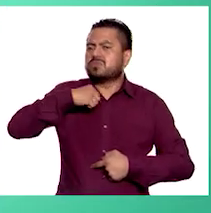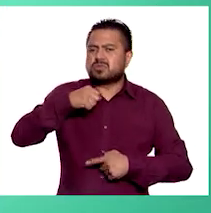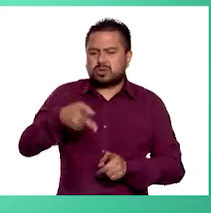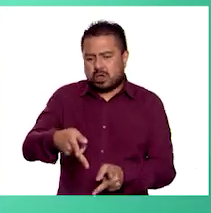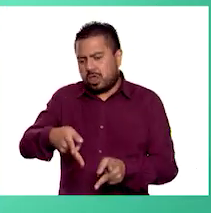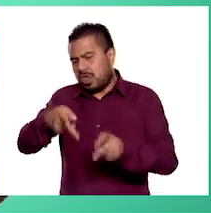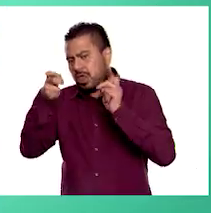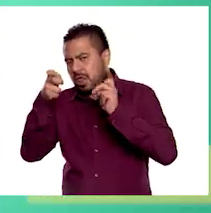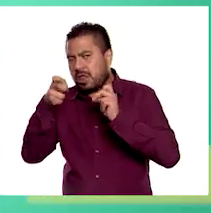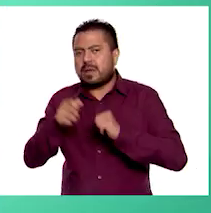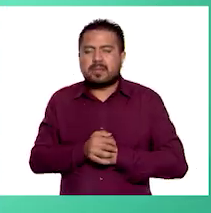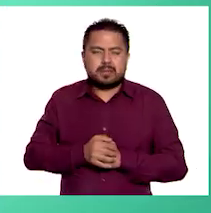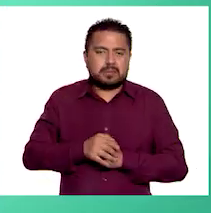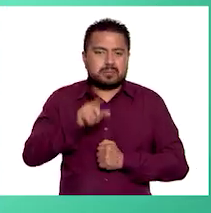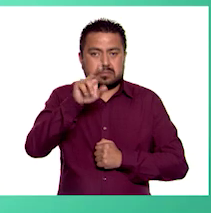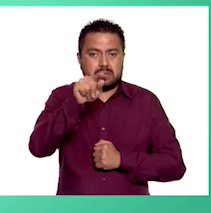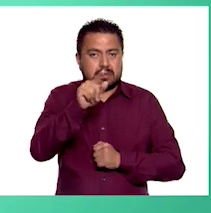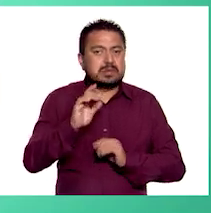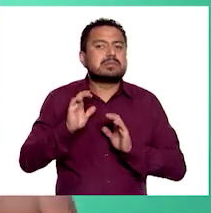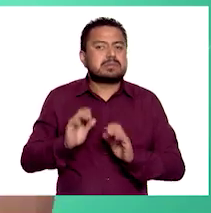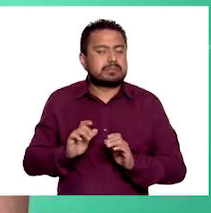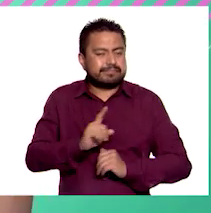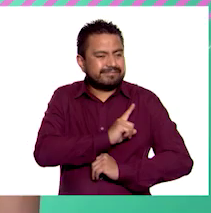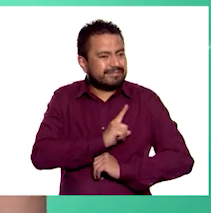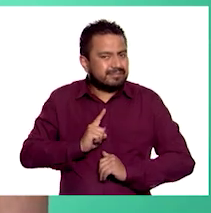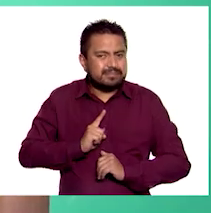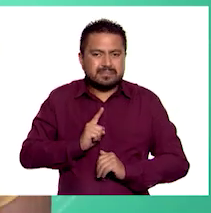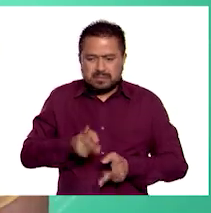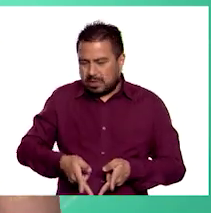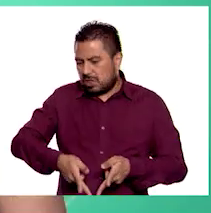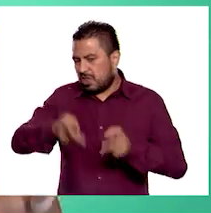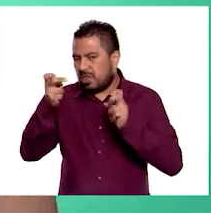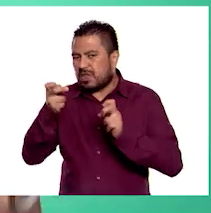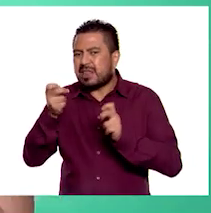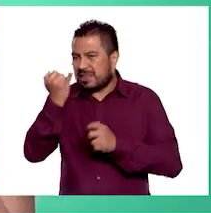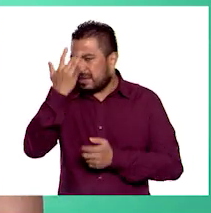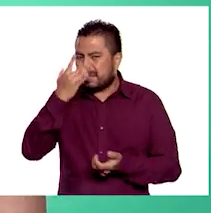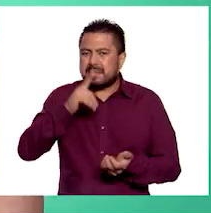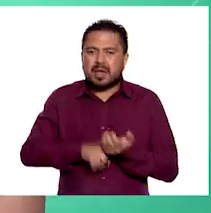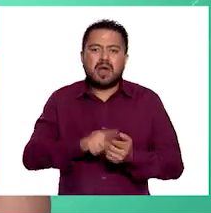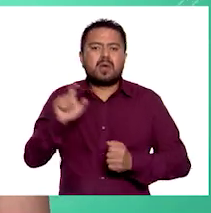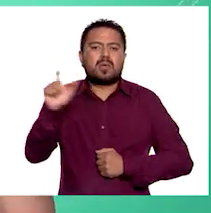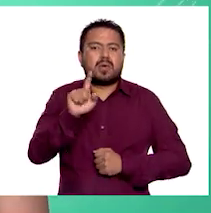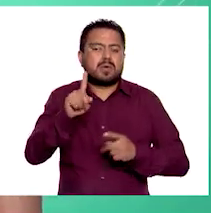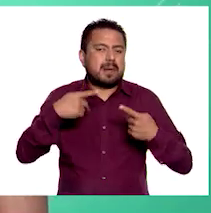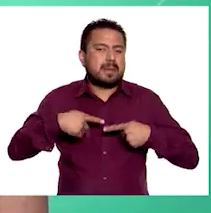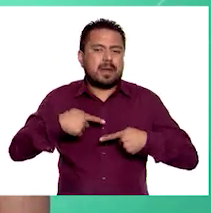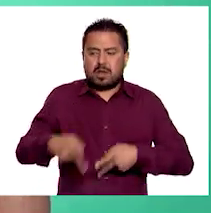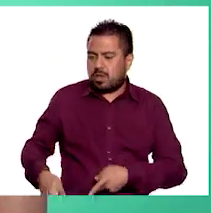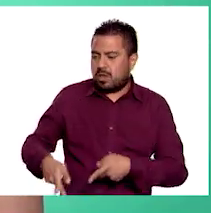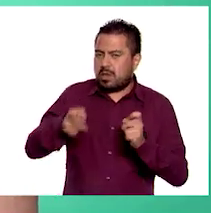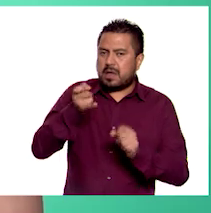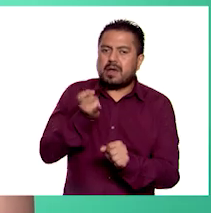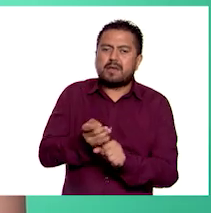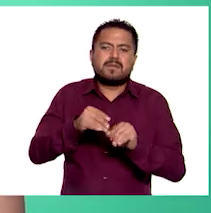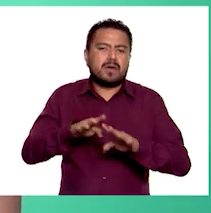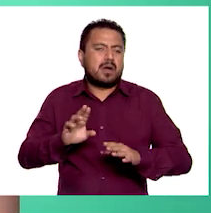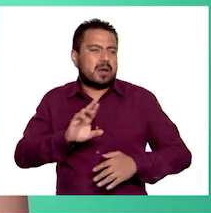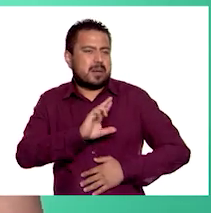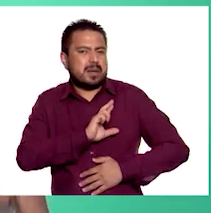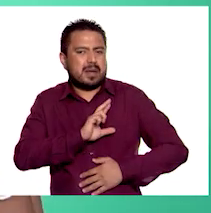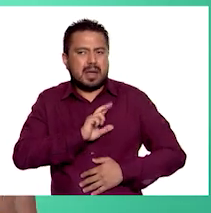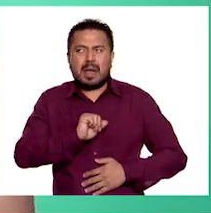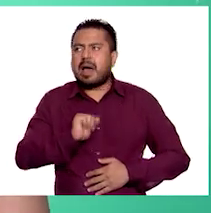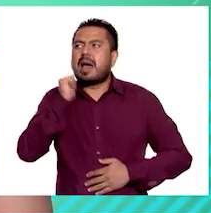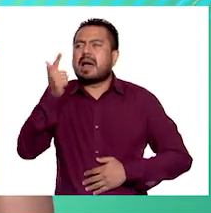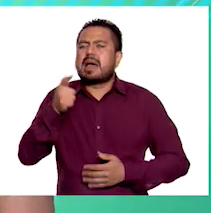otras estafas, si no eres precavido. El robo de identidad es cuando una persona roba la información privada de alguien más